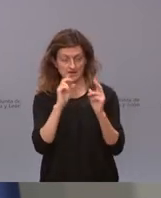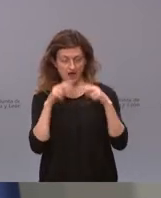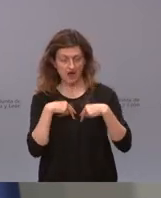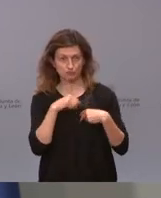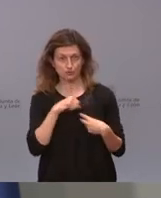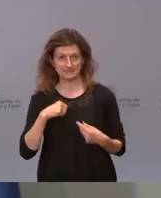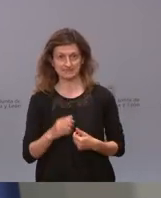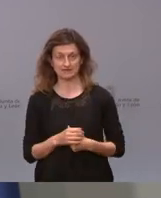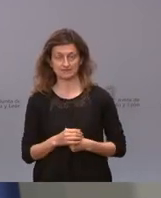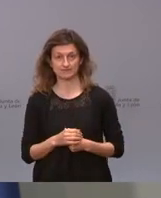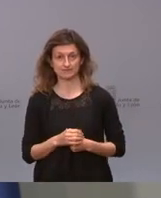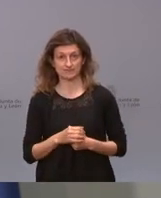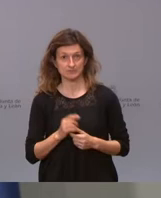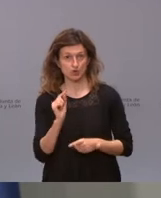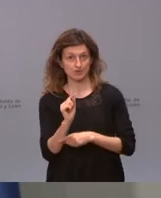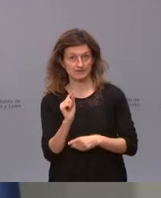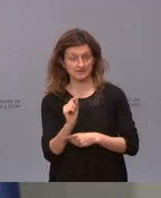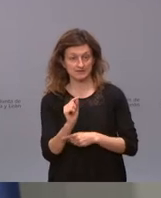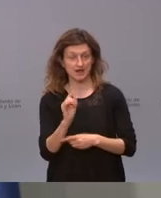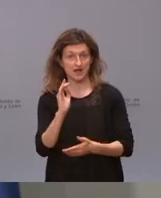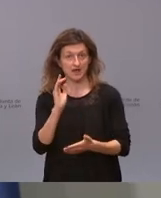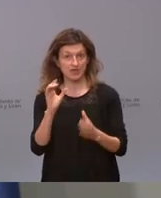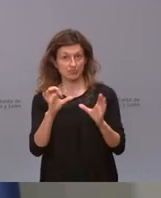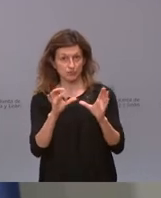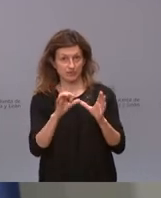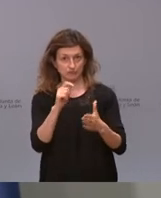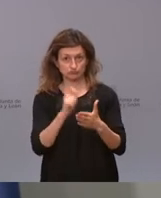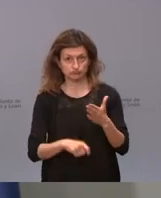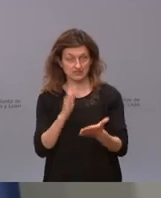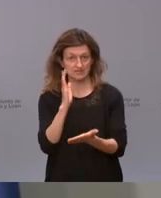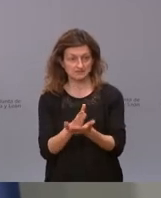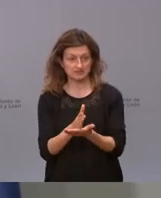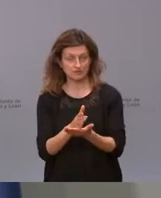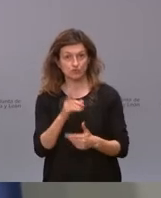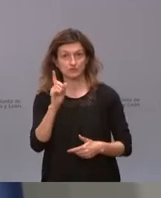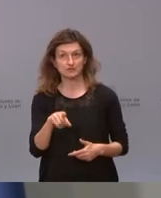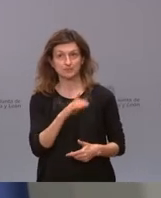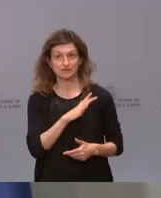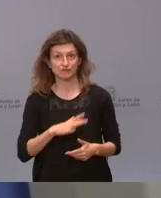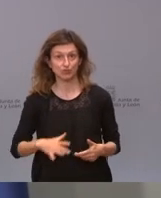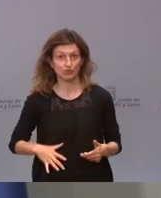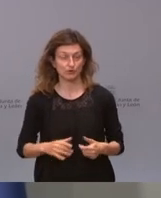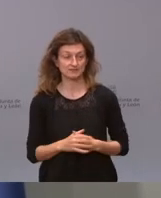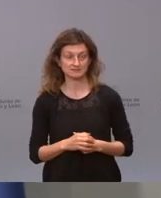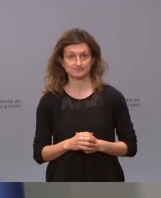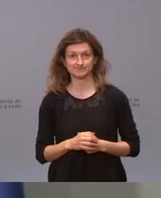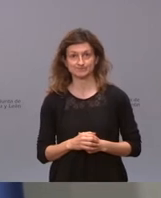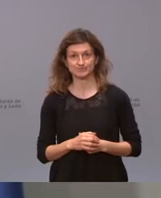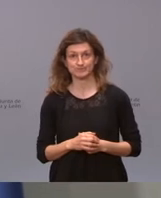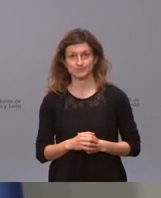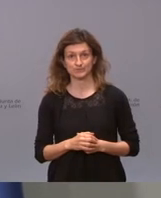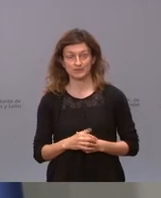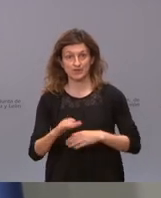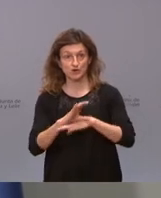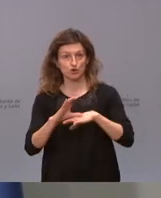y hay un durísimo castigo a Ciudadanos también en Madrid que no está gobernando en funciones porque como todos ustedes saben no hay ningún